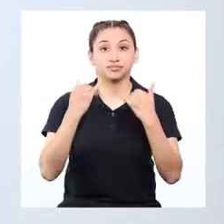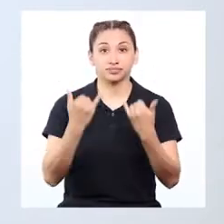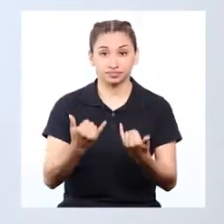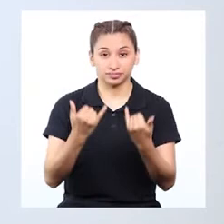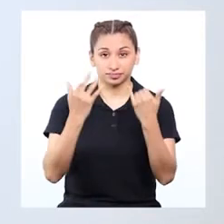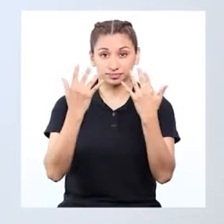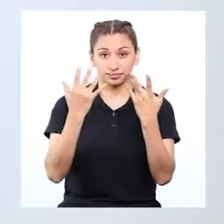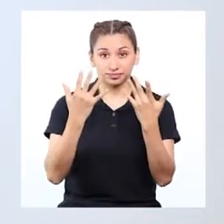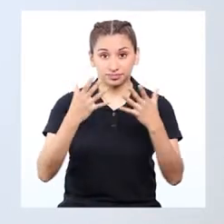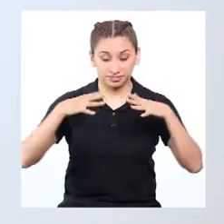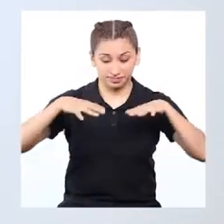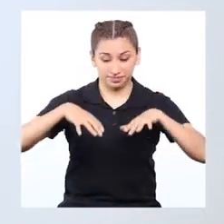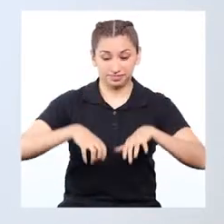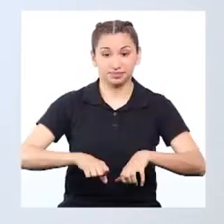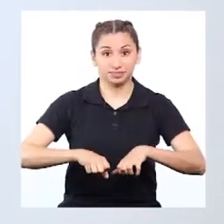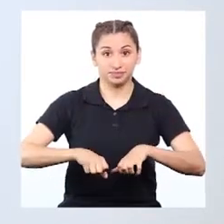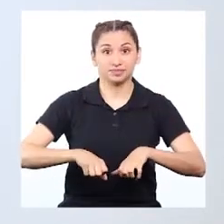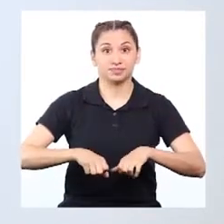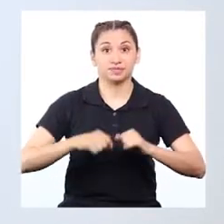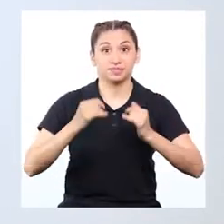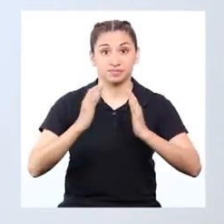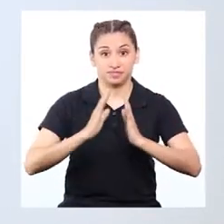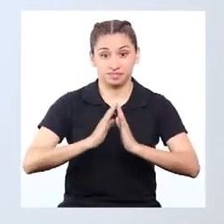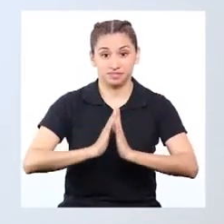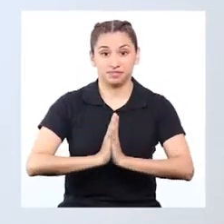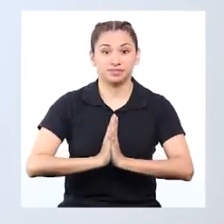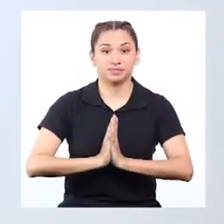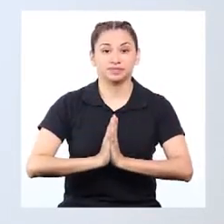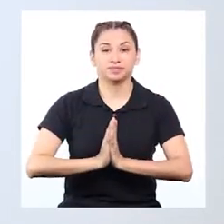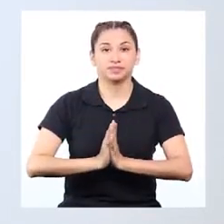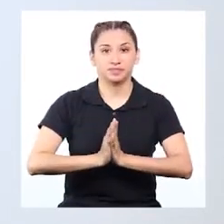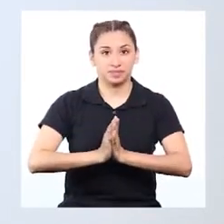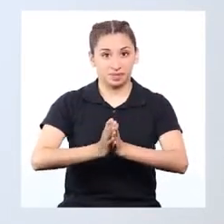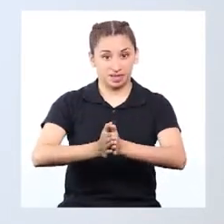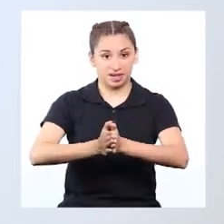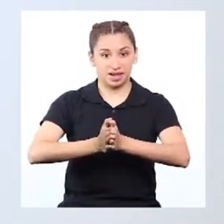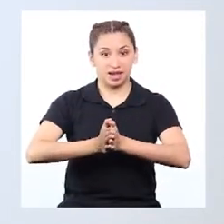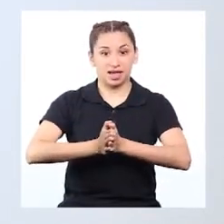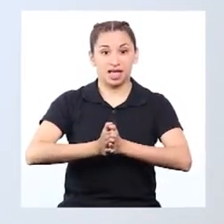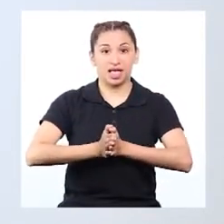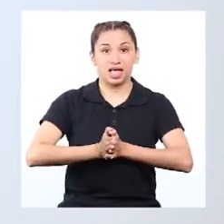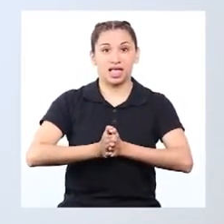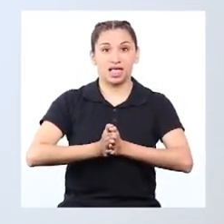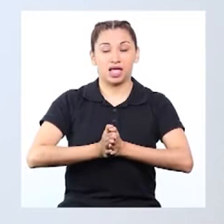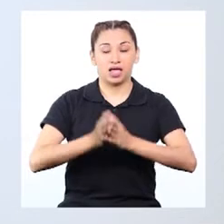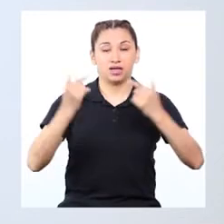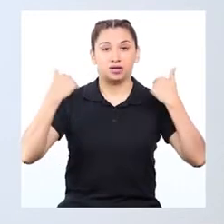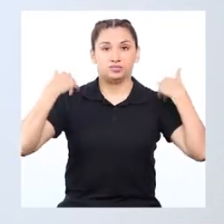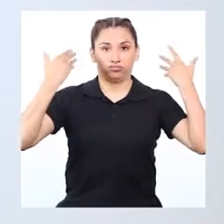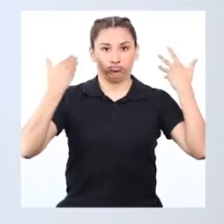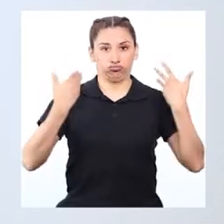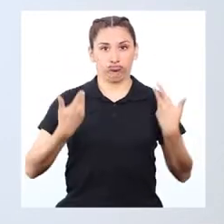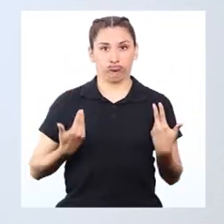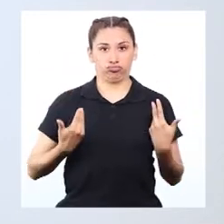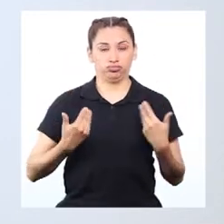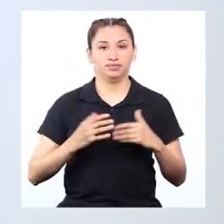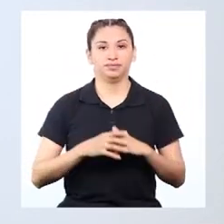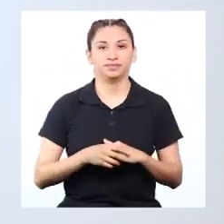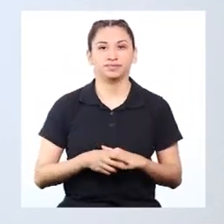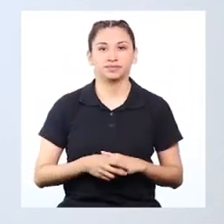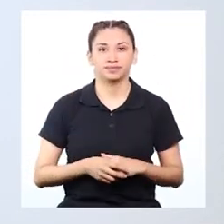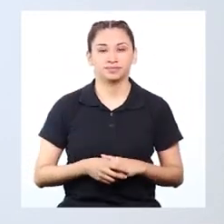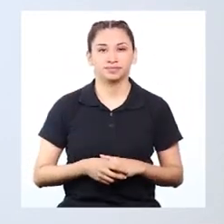Ahora con nuestras manos en el empeine jalamos nuestros pies ligeramente hacia atrás, manteniendo recta la columna.